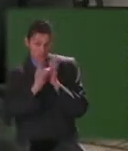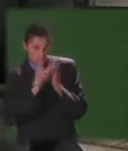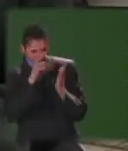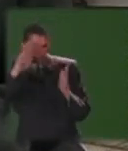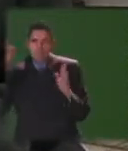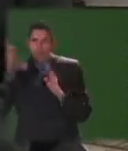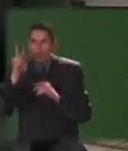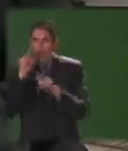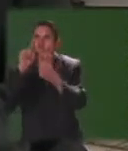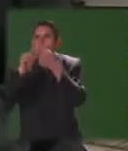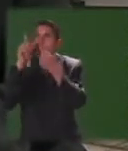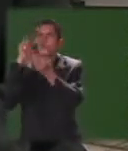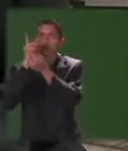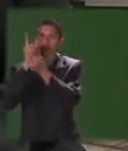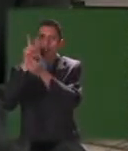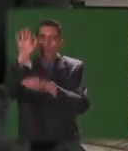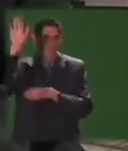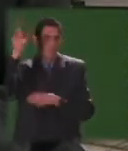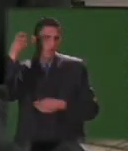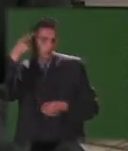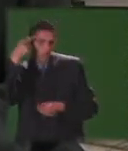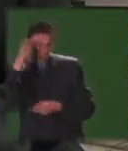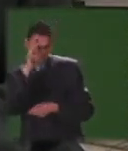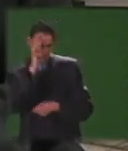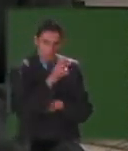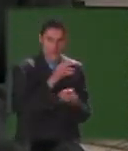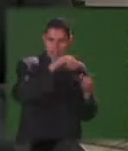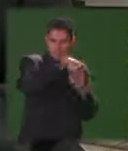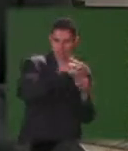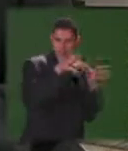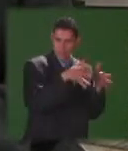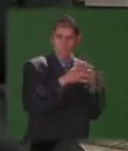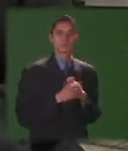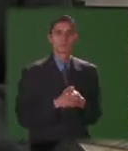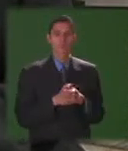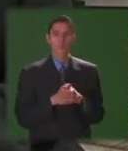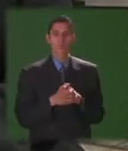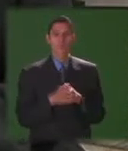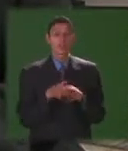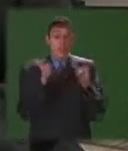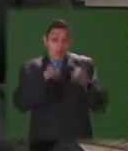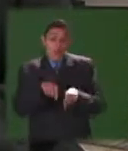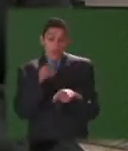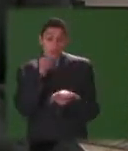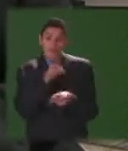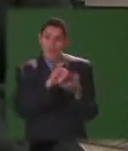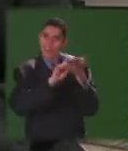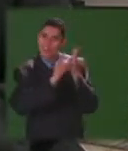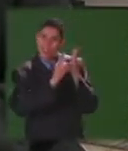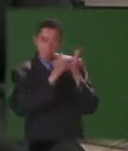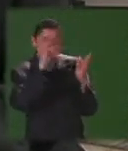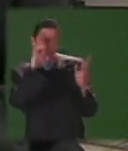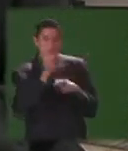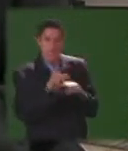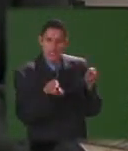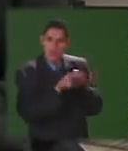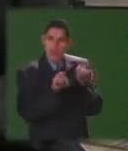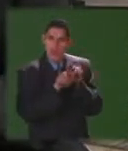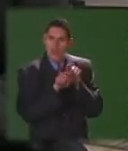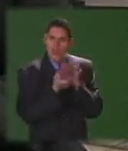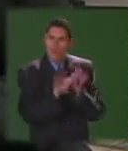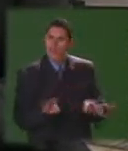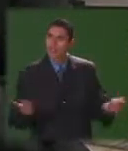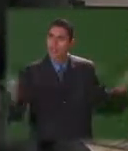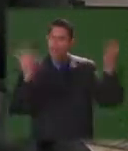los intereses políticos que tiene el Estado respecto al sistema educativo nacional en la medida en que se debe constituir digamos como